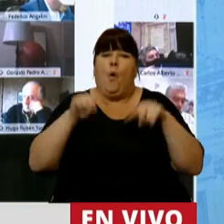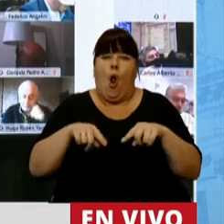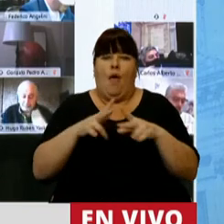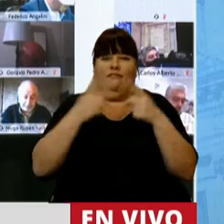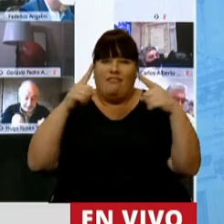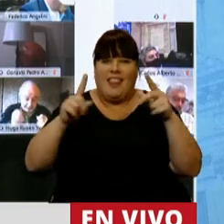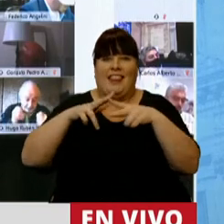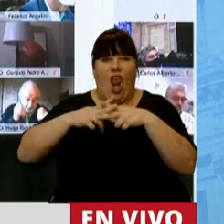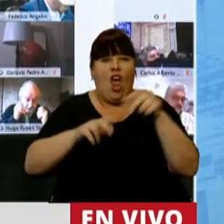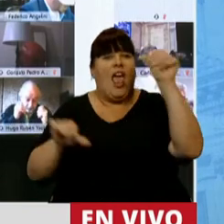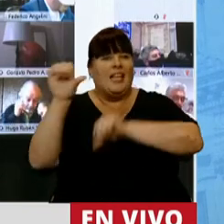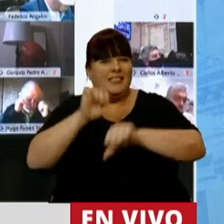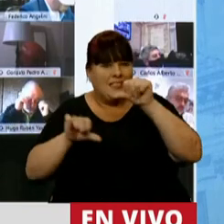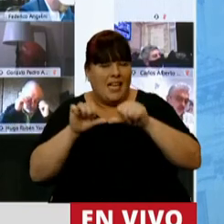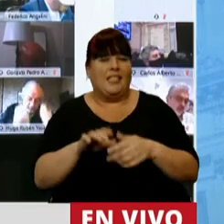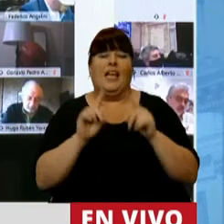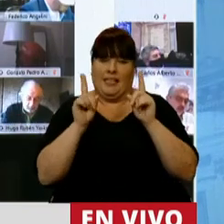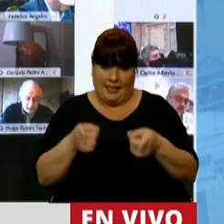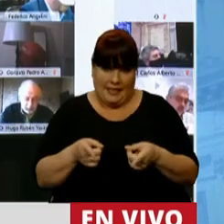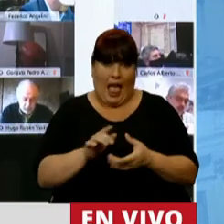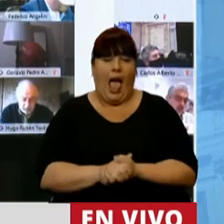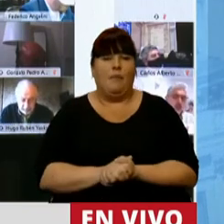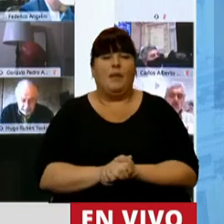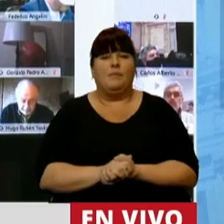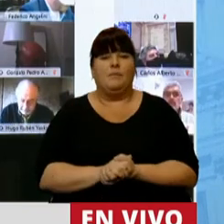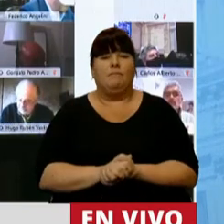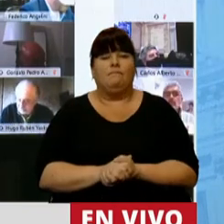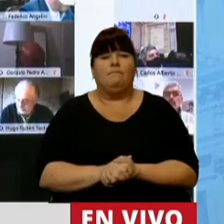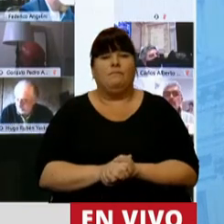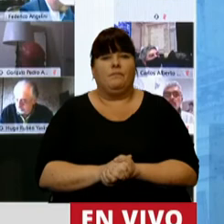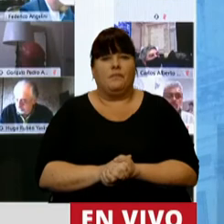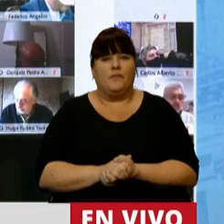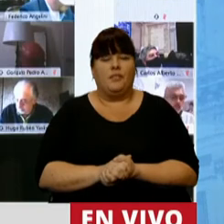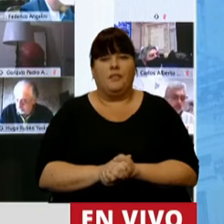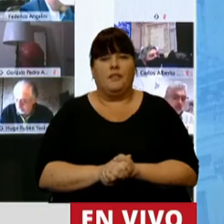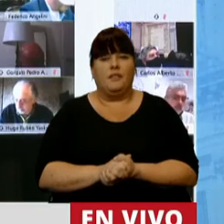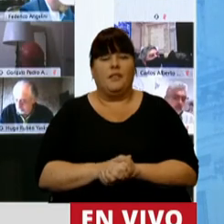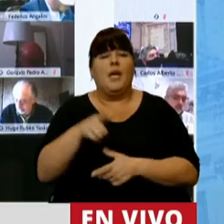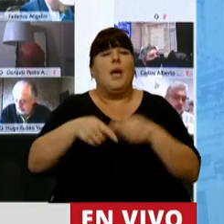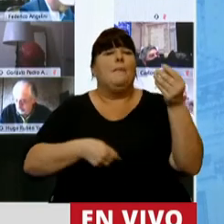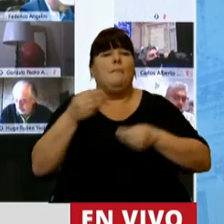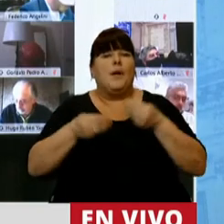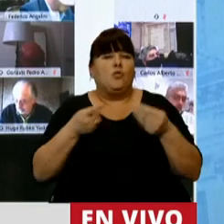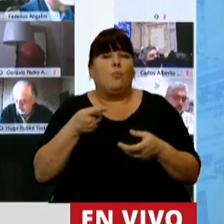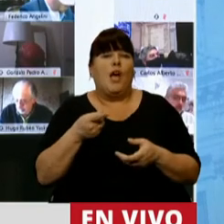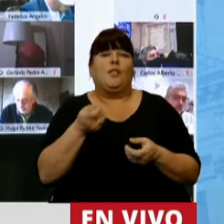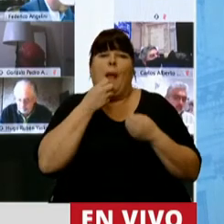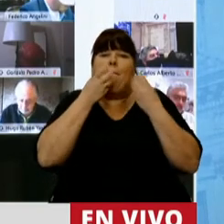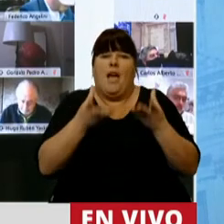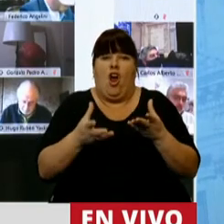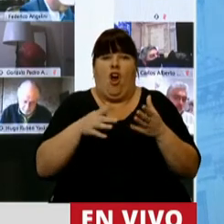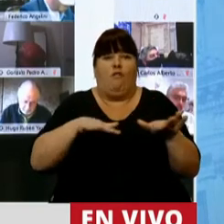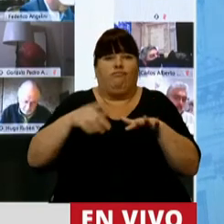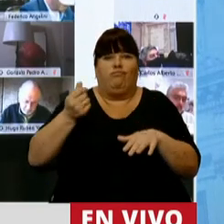innovación, la tecnología y la ciencia, también esta muestra qué país queremos. Este presupuesto viene a recuperar la